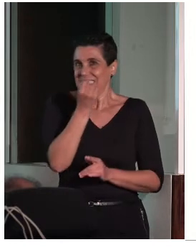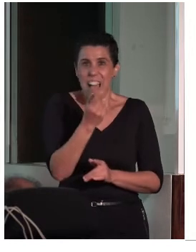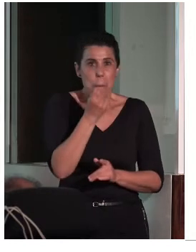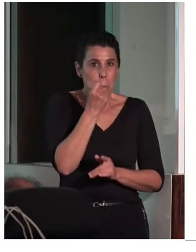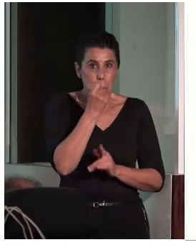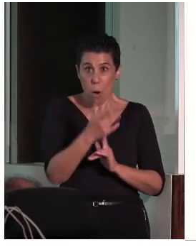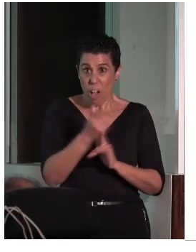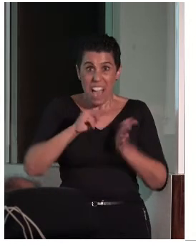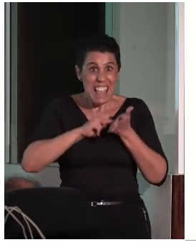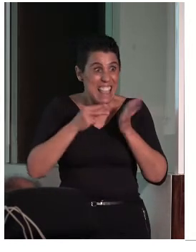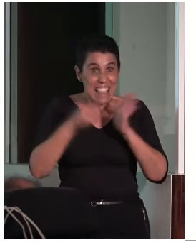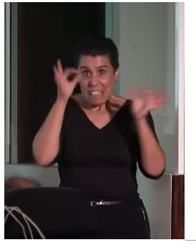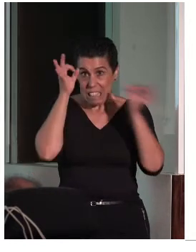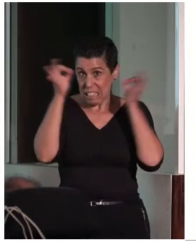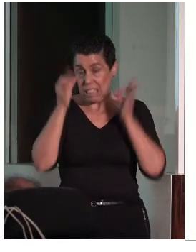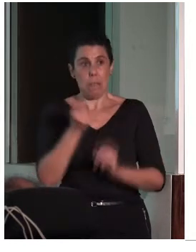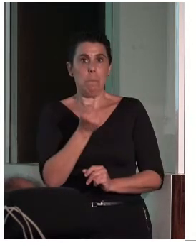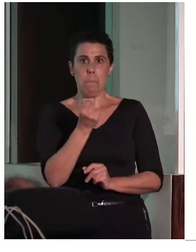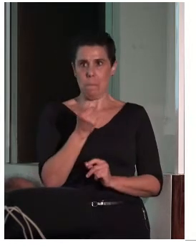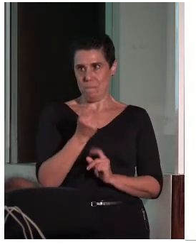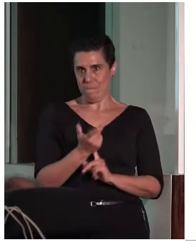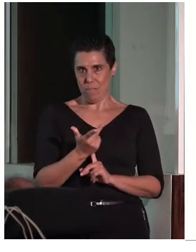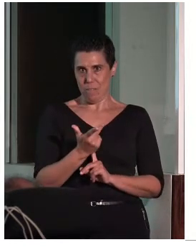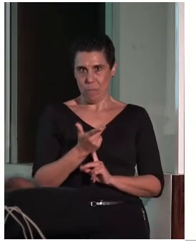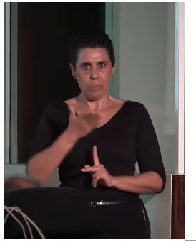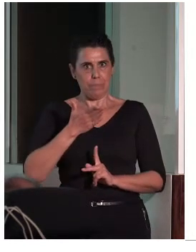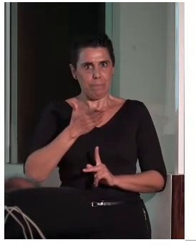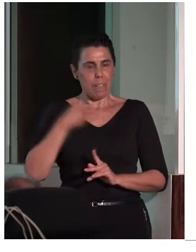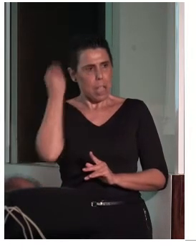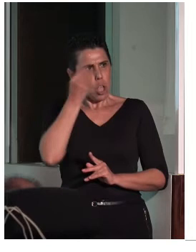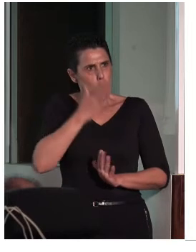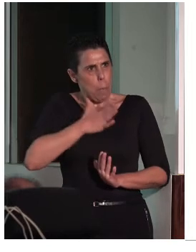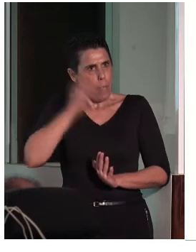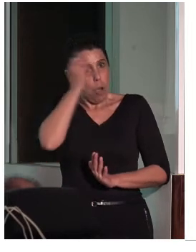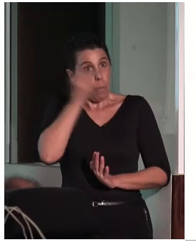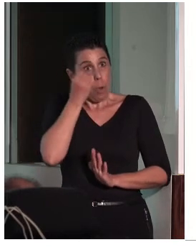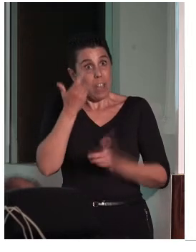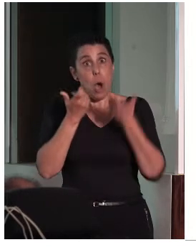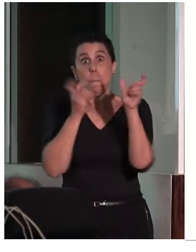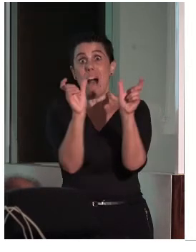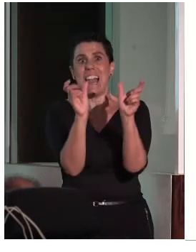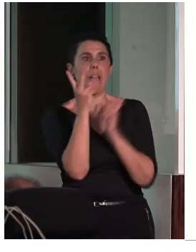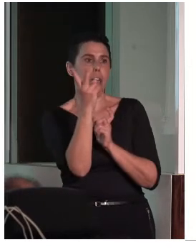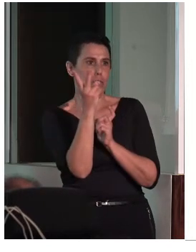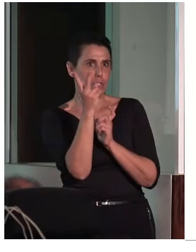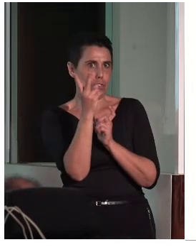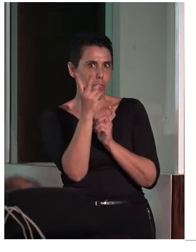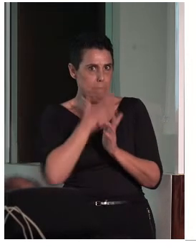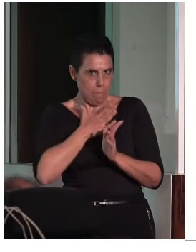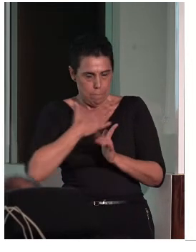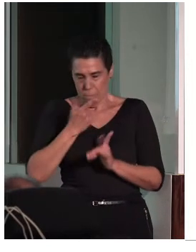técnico. Digamos que habría dos palabras para mí interesantes a recordar en el futuro. No son mías,